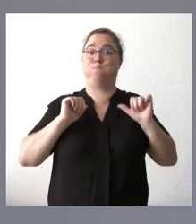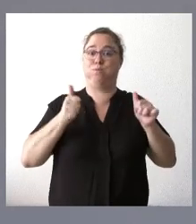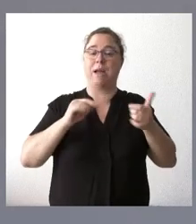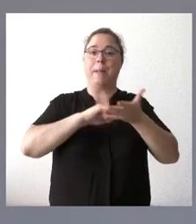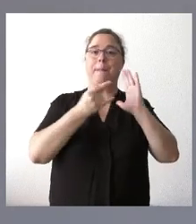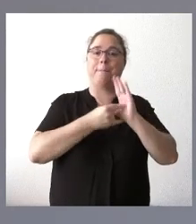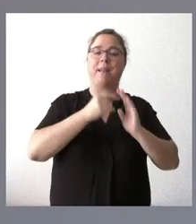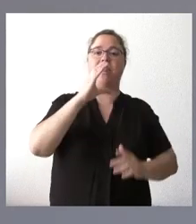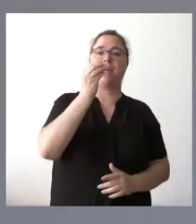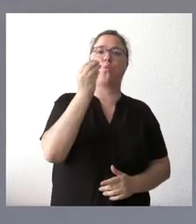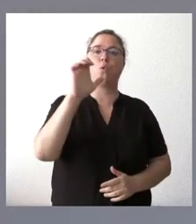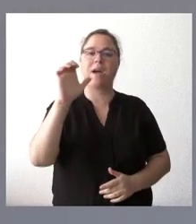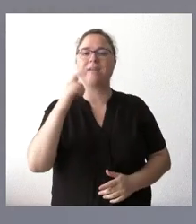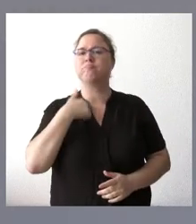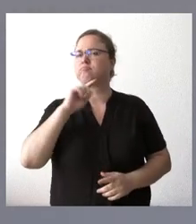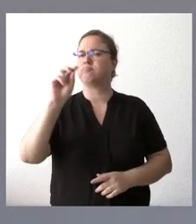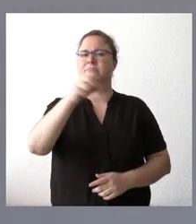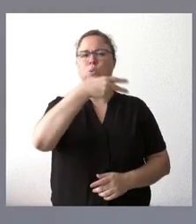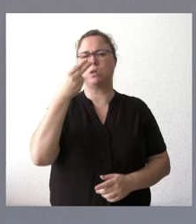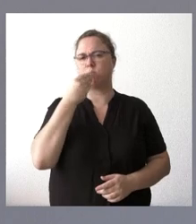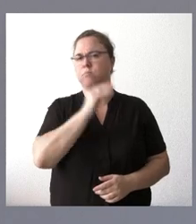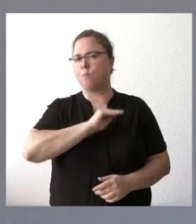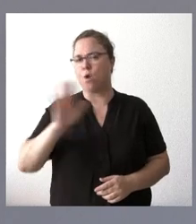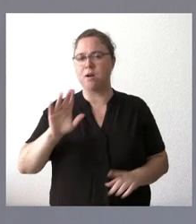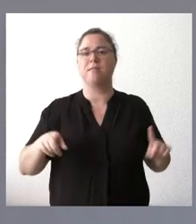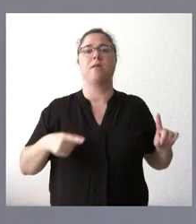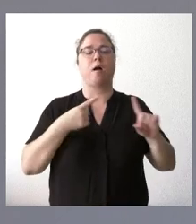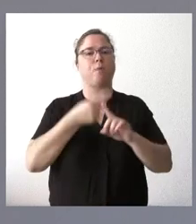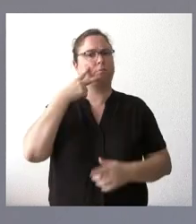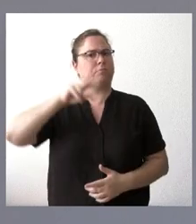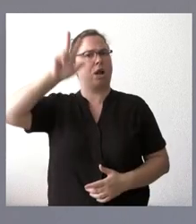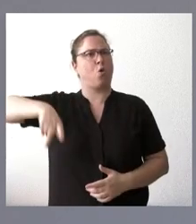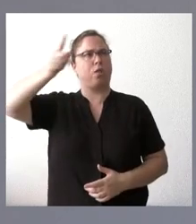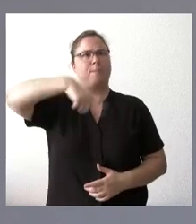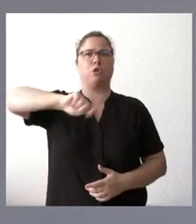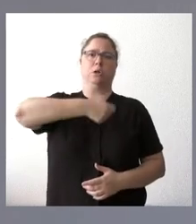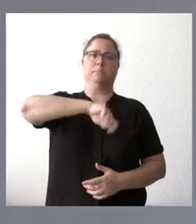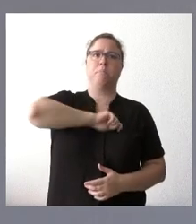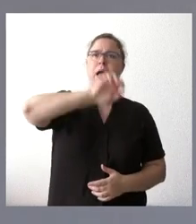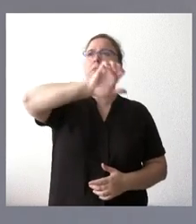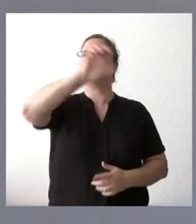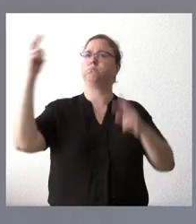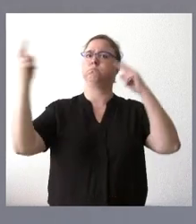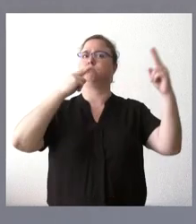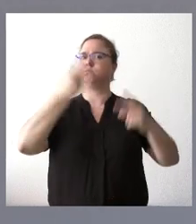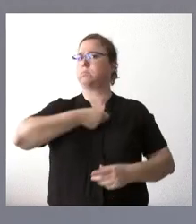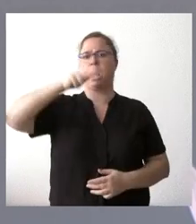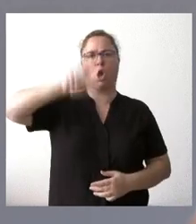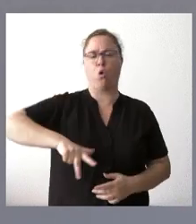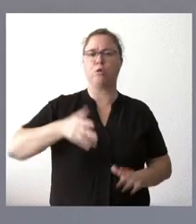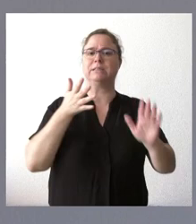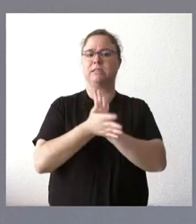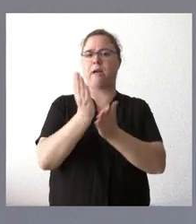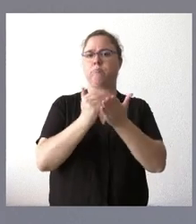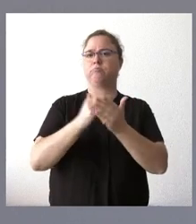TQE ha conseguido unos excelentes resultados y el reconocimiento nacional e internacional, constituyendo un gran salto para nuestra comunidad